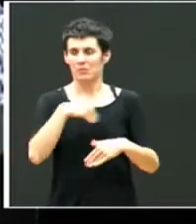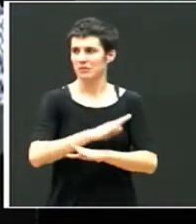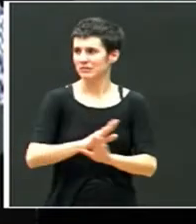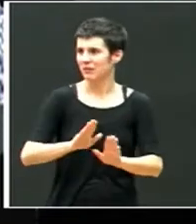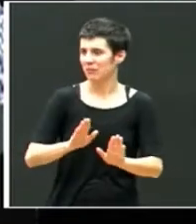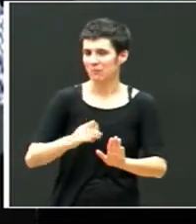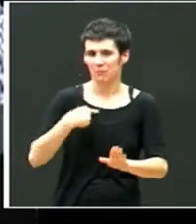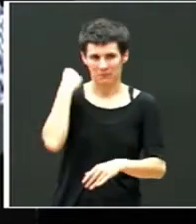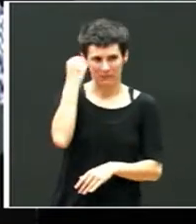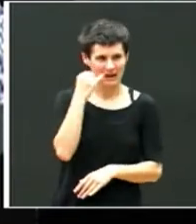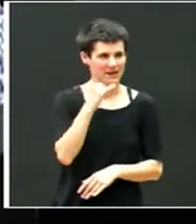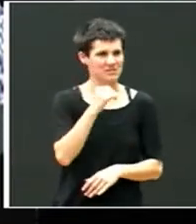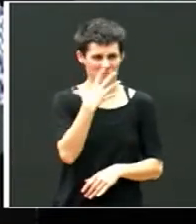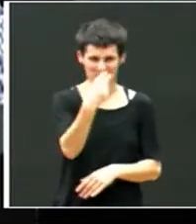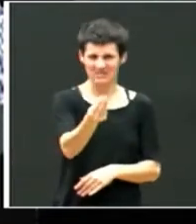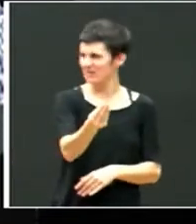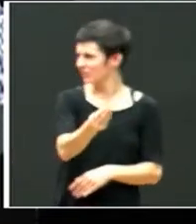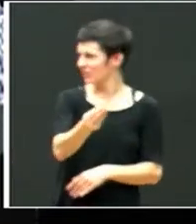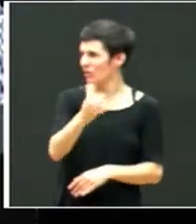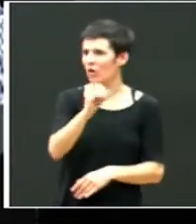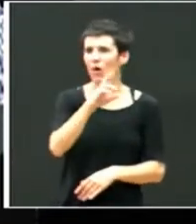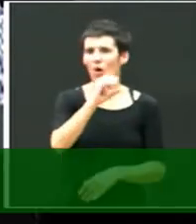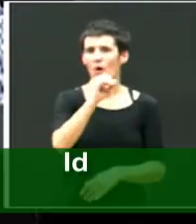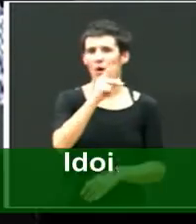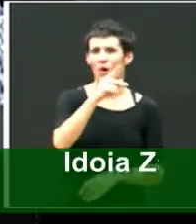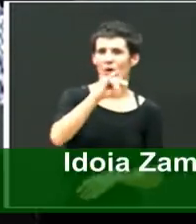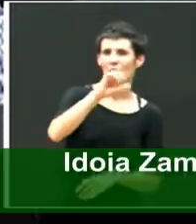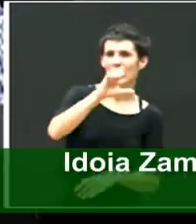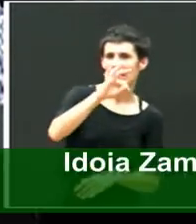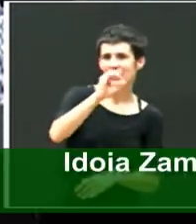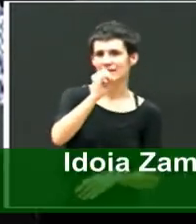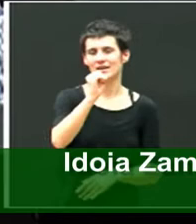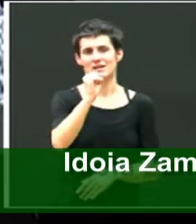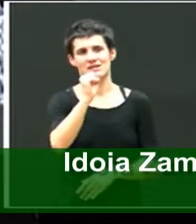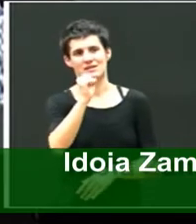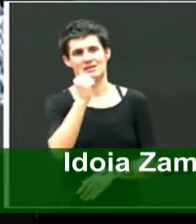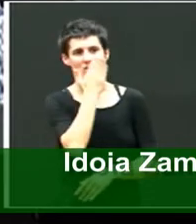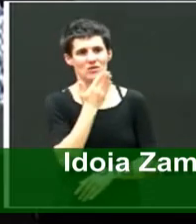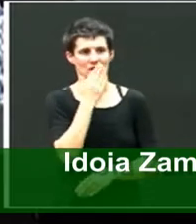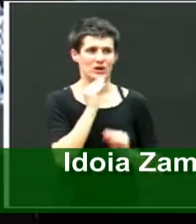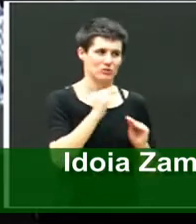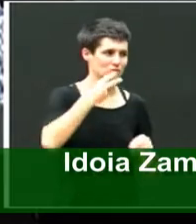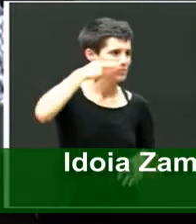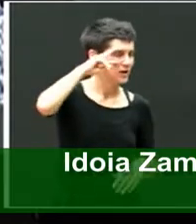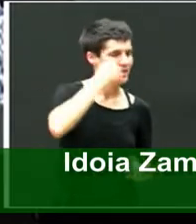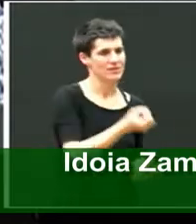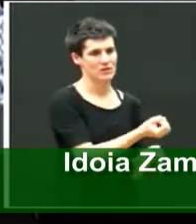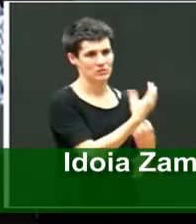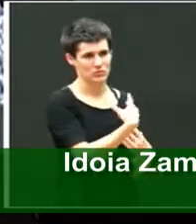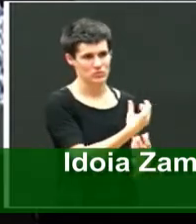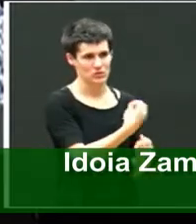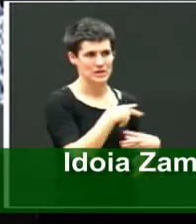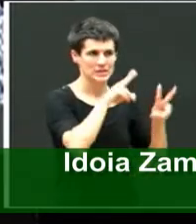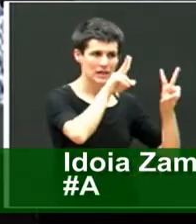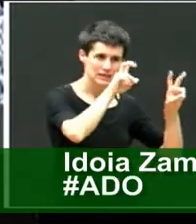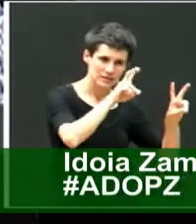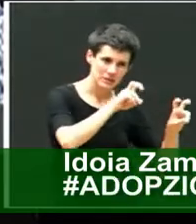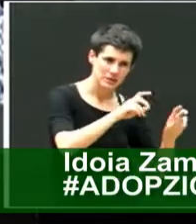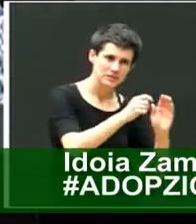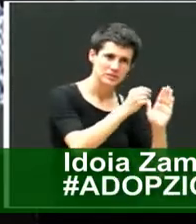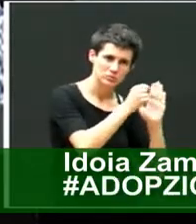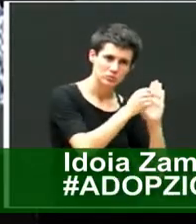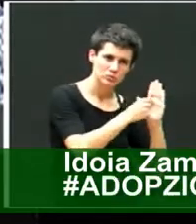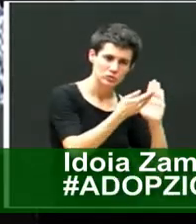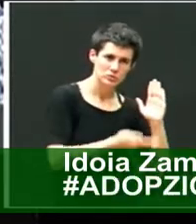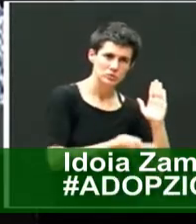Idoia, ¿me habéis entendido? Oroquieta y Casticheá nos cuenta su experiencia, cuestiones clave para ella y